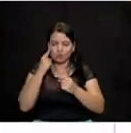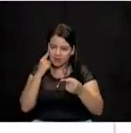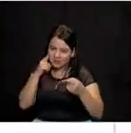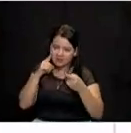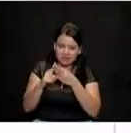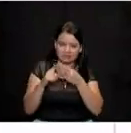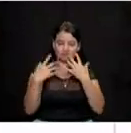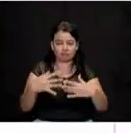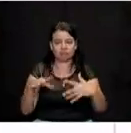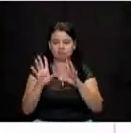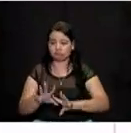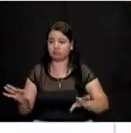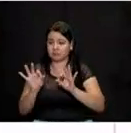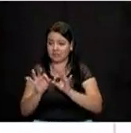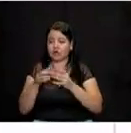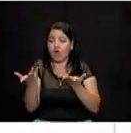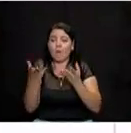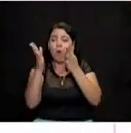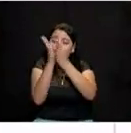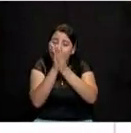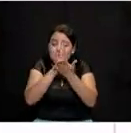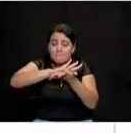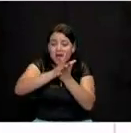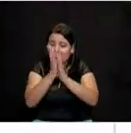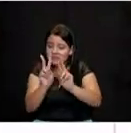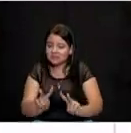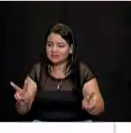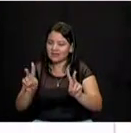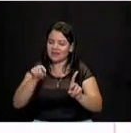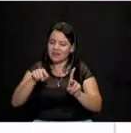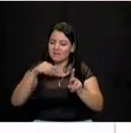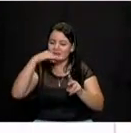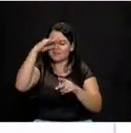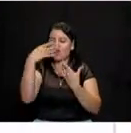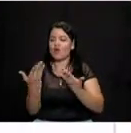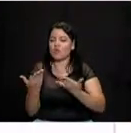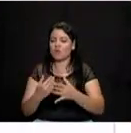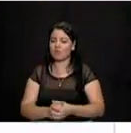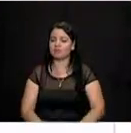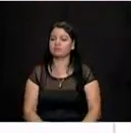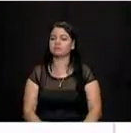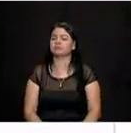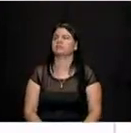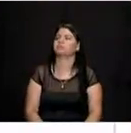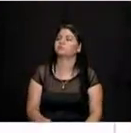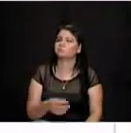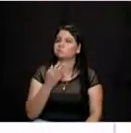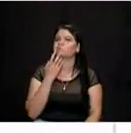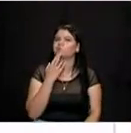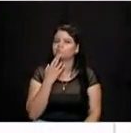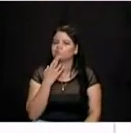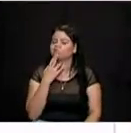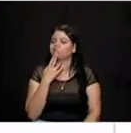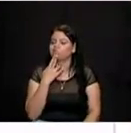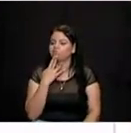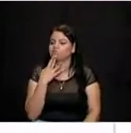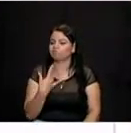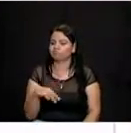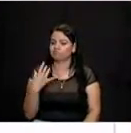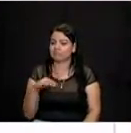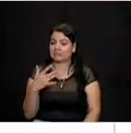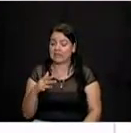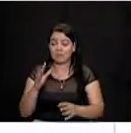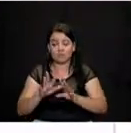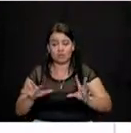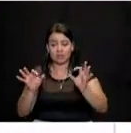bien importante y es el proceso de paz. ¿Cómo lo implementarías en la ciudad de Medellín? Me parece que es muy importante, Víctor, el tema del posconflicto y